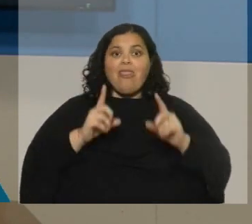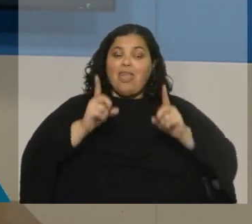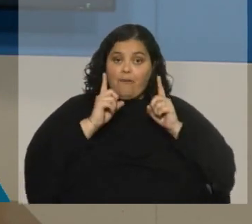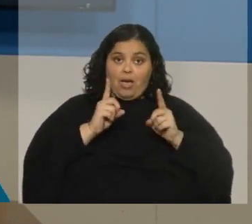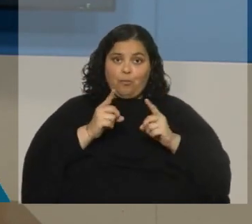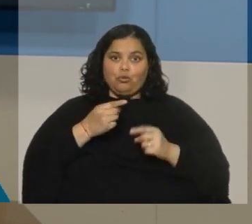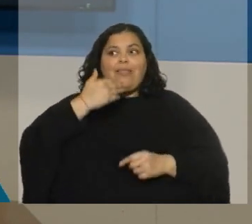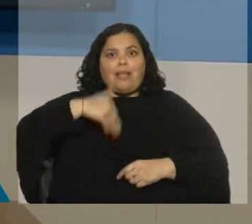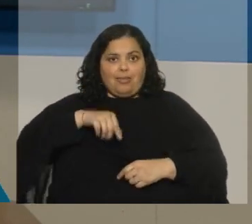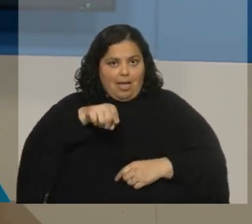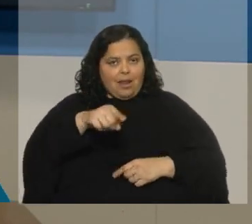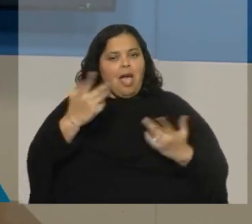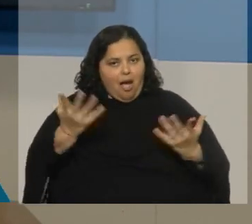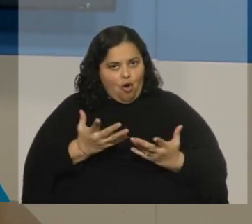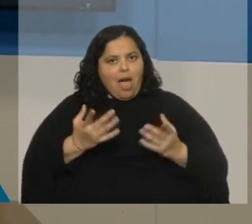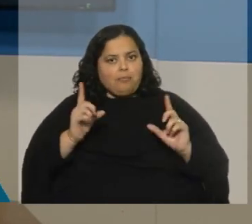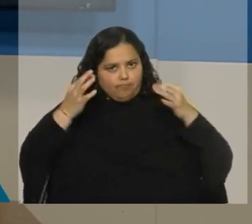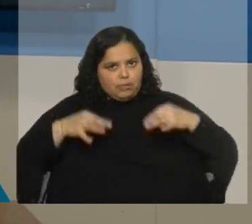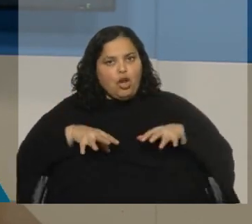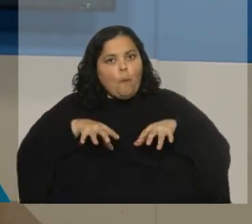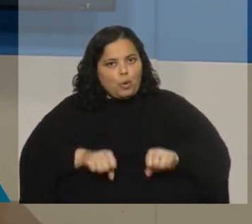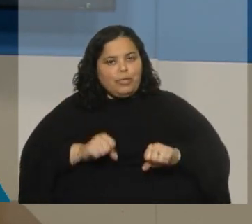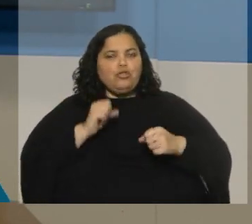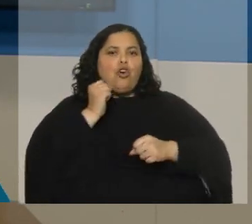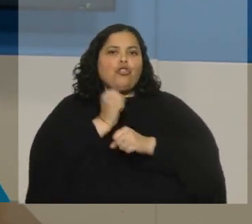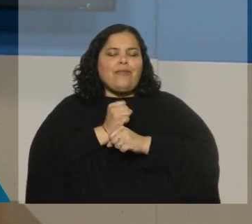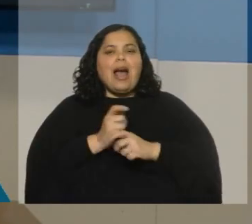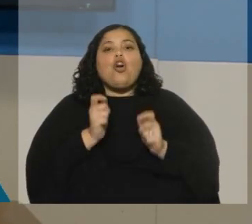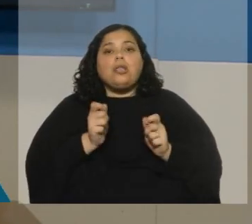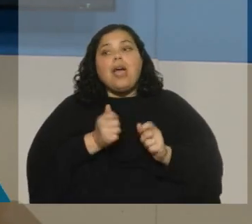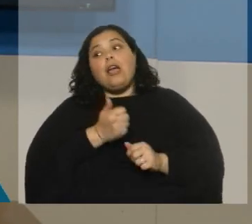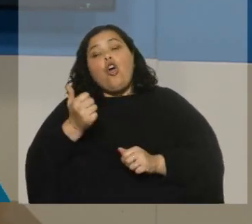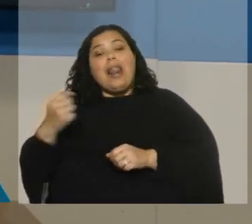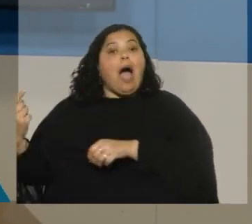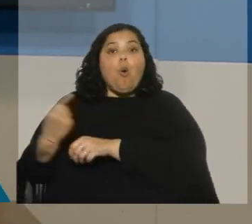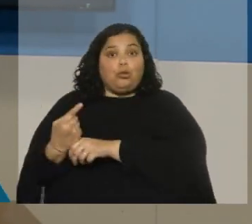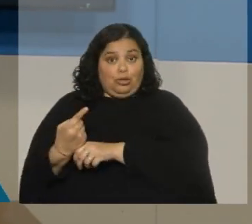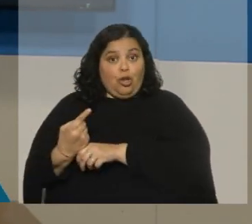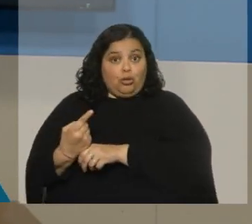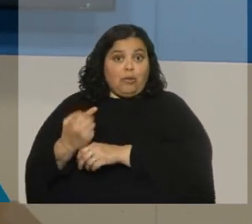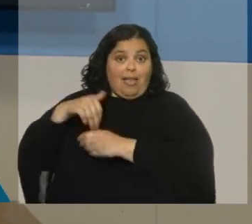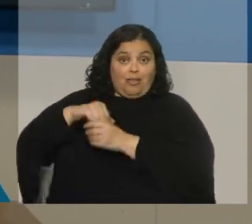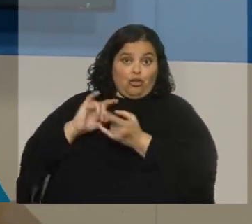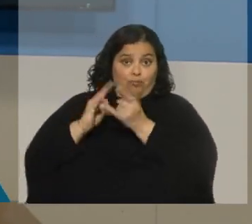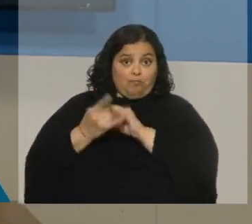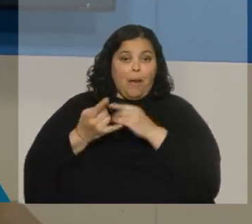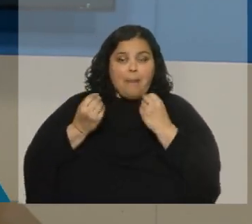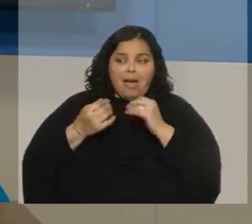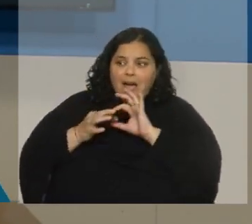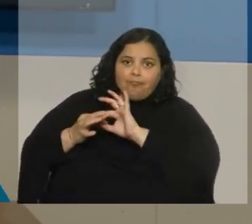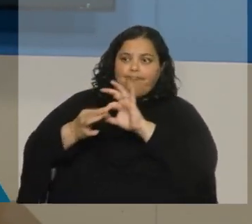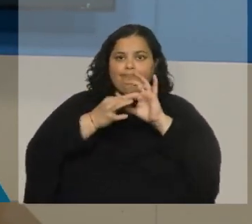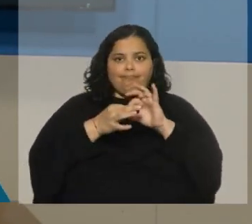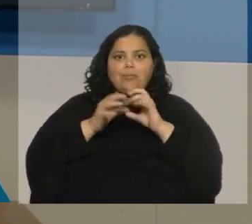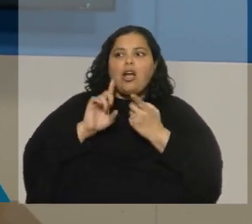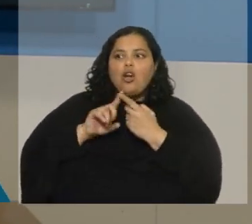trabajar con quienes en este momento. Esencialmente con la oposición en el Congreso para tratar de encaminar